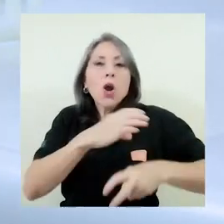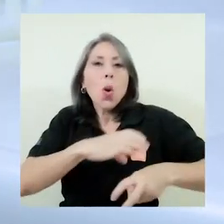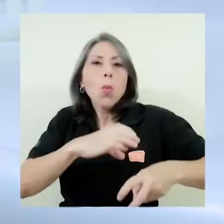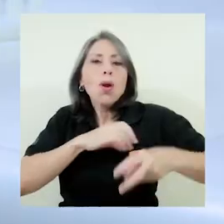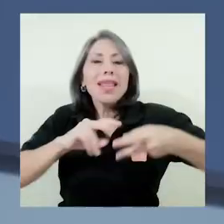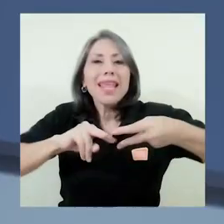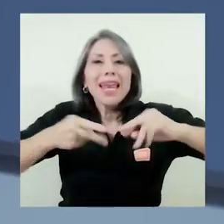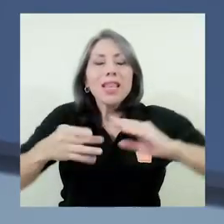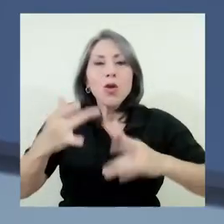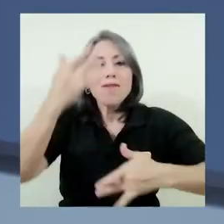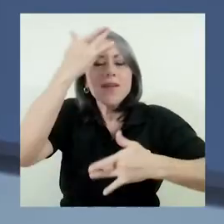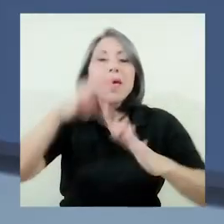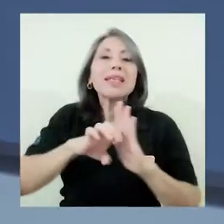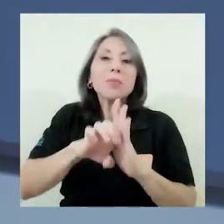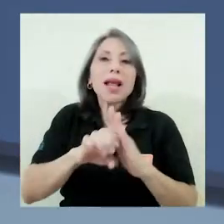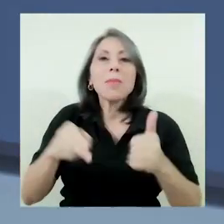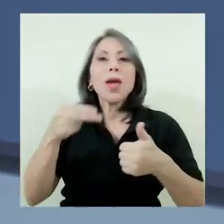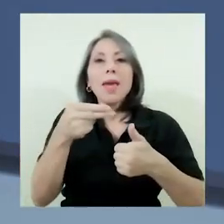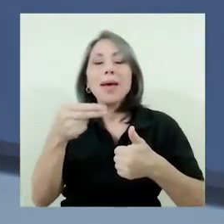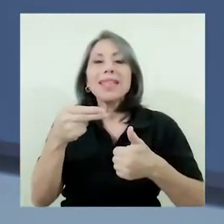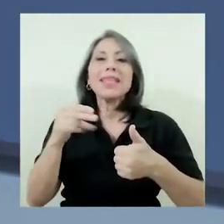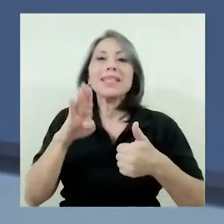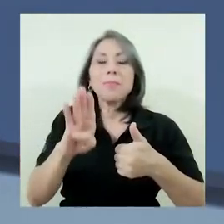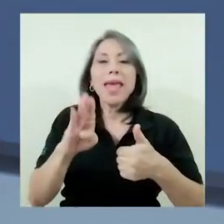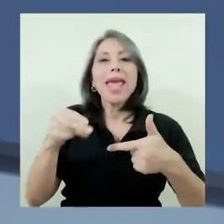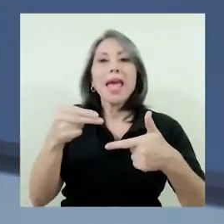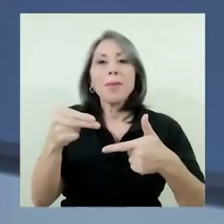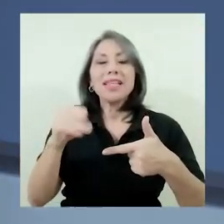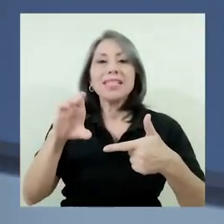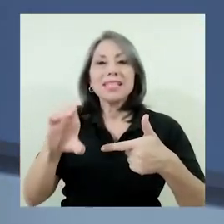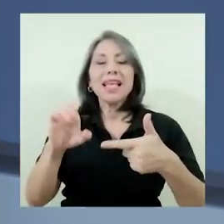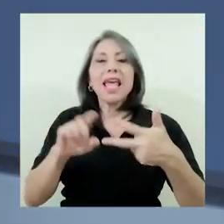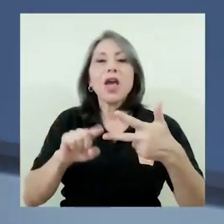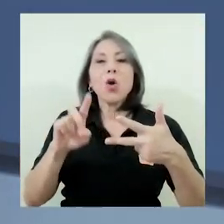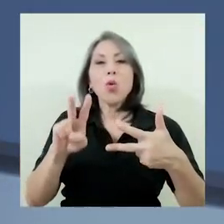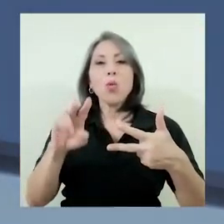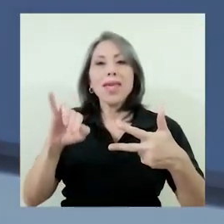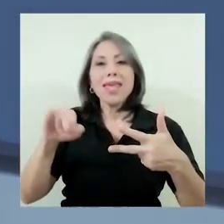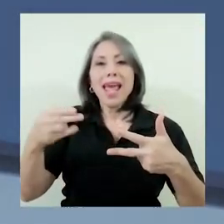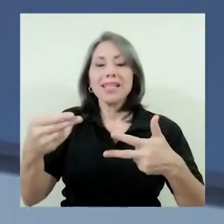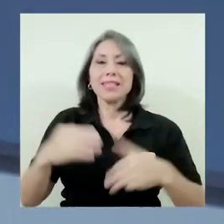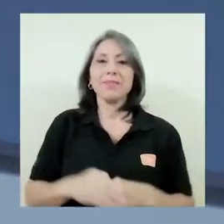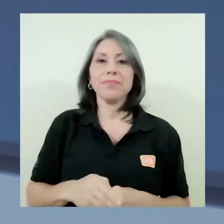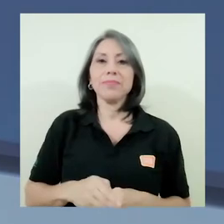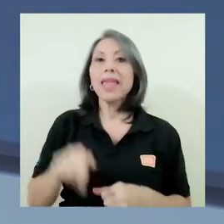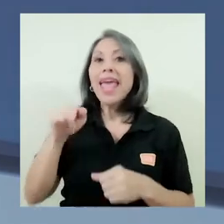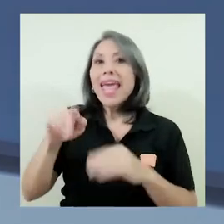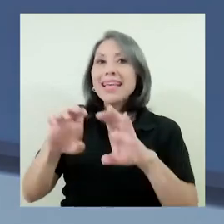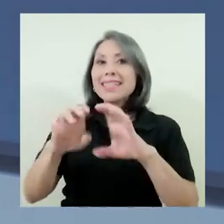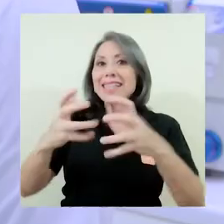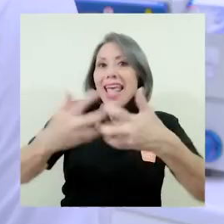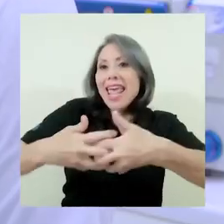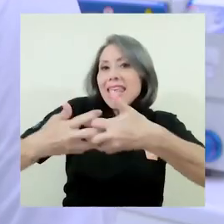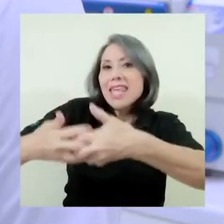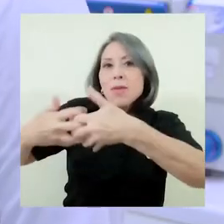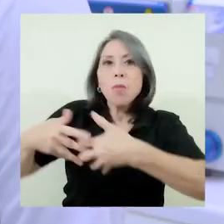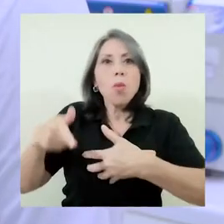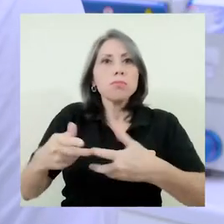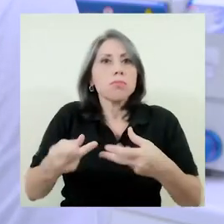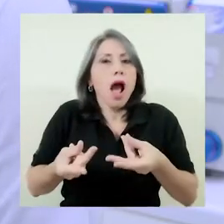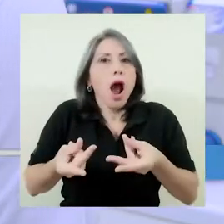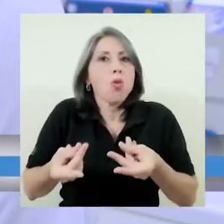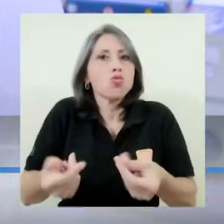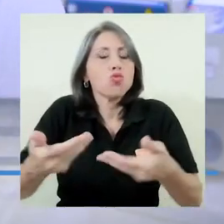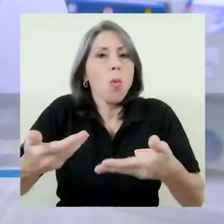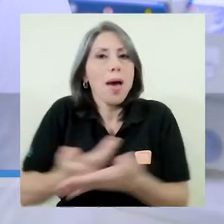enfermedades como la hepatitis B, C y VIH. Este equipo totalmente automatizado tiene la capacidad